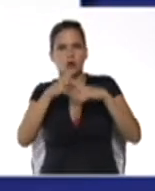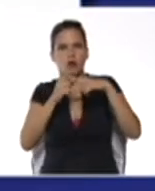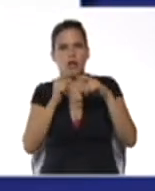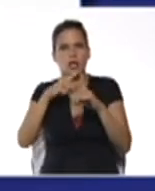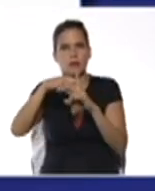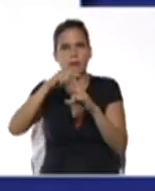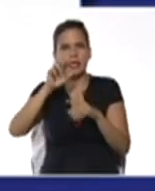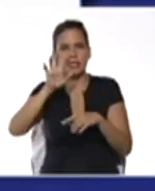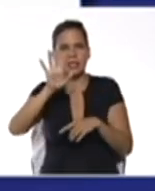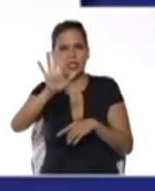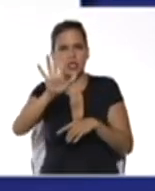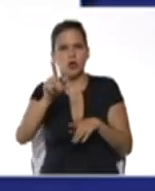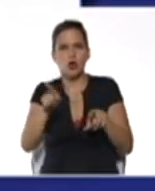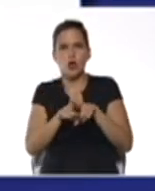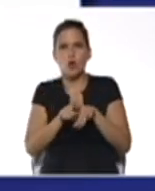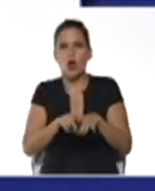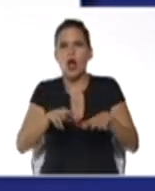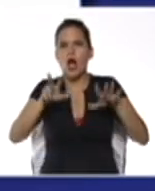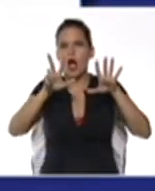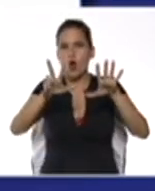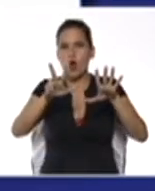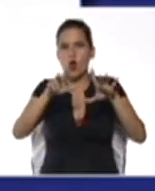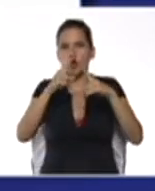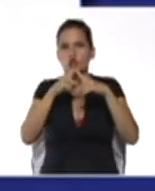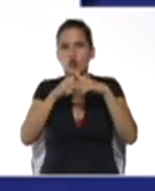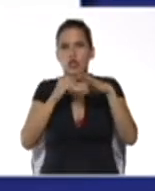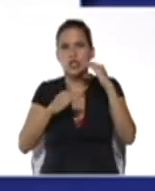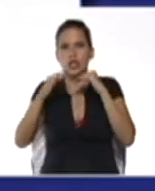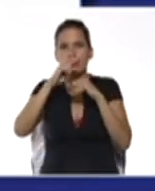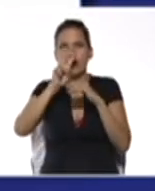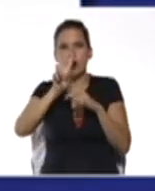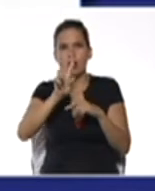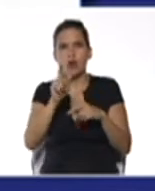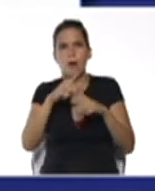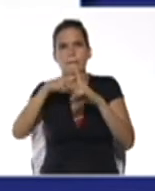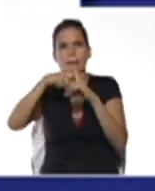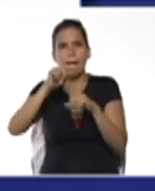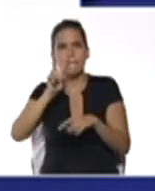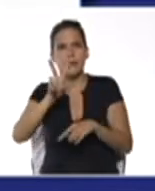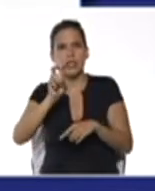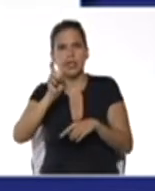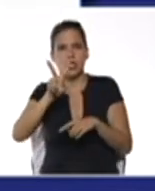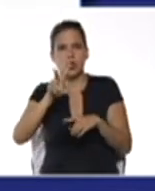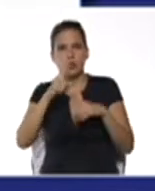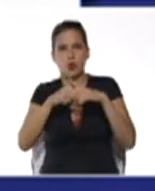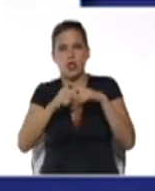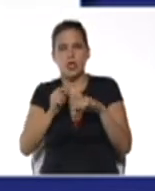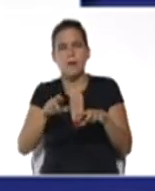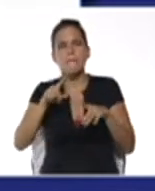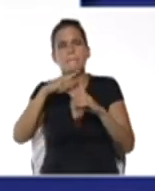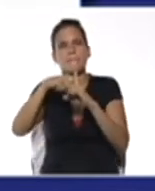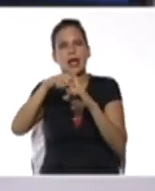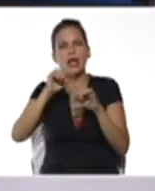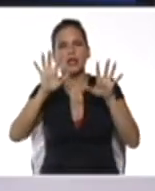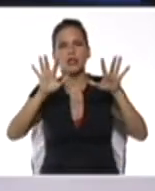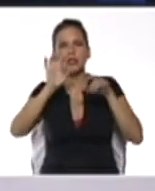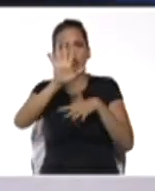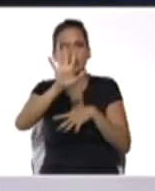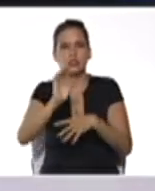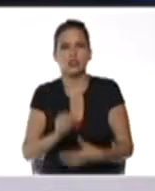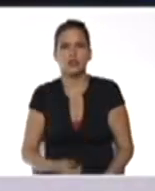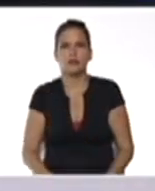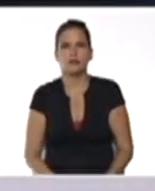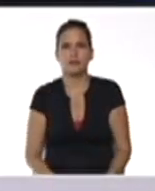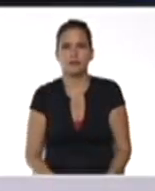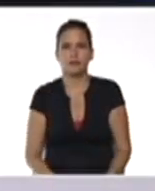8 por x al cuadrado, más 22 por x, más 15. Continuemos con las